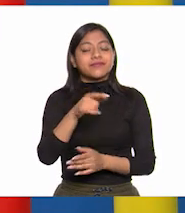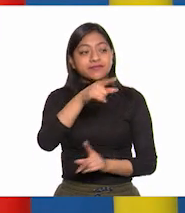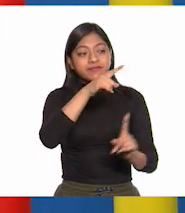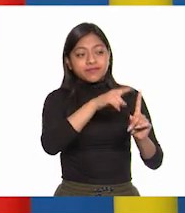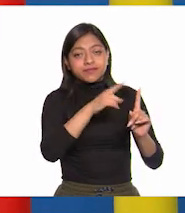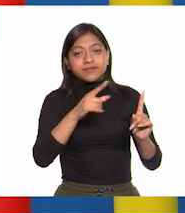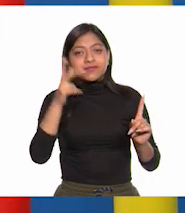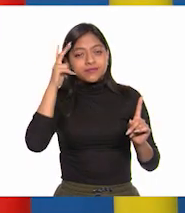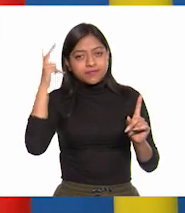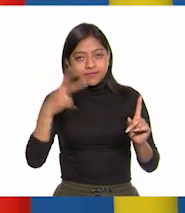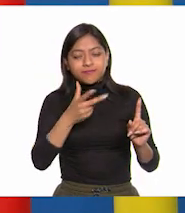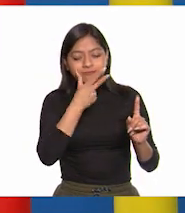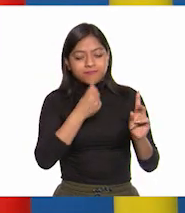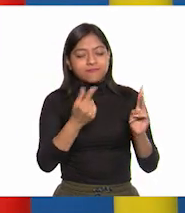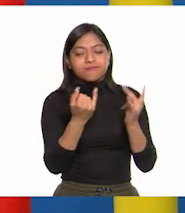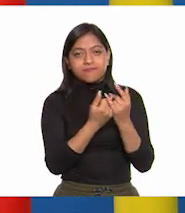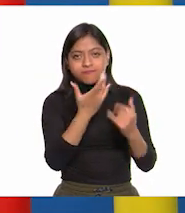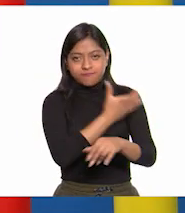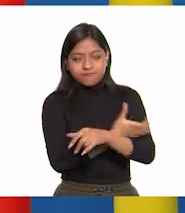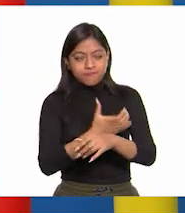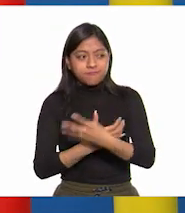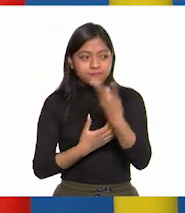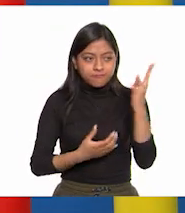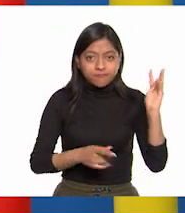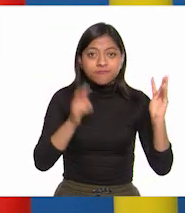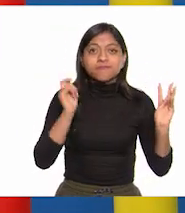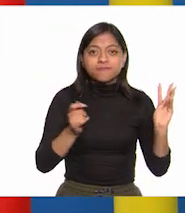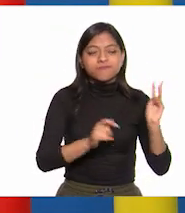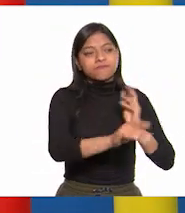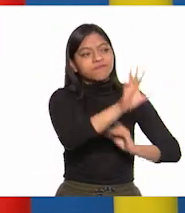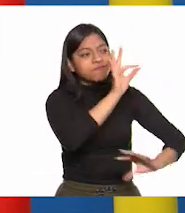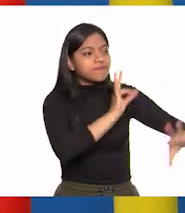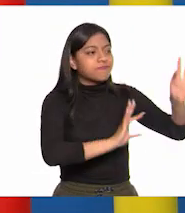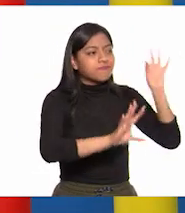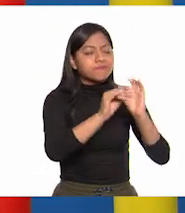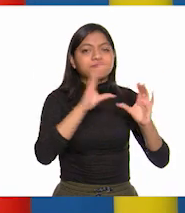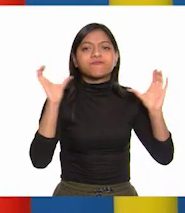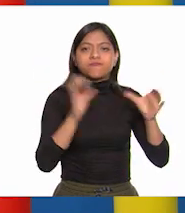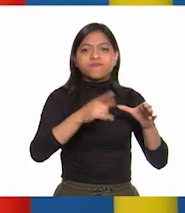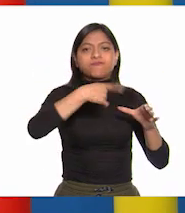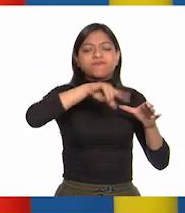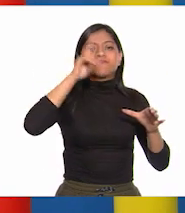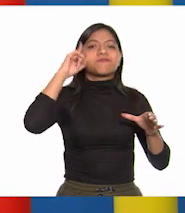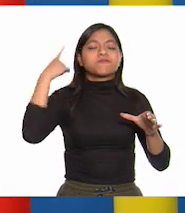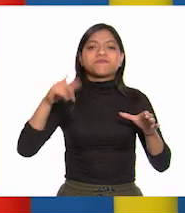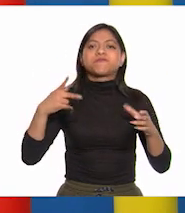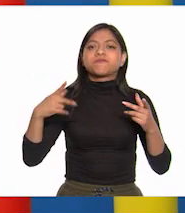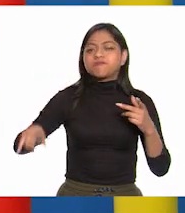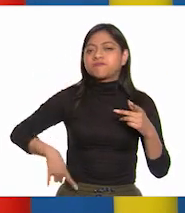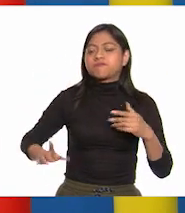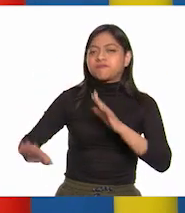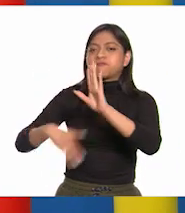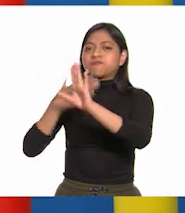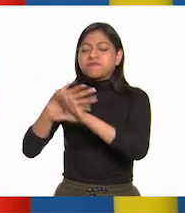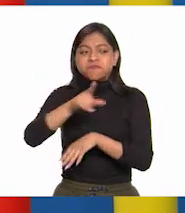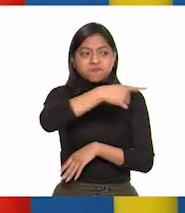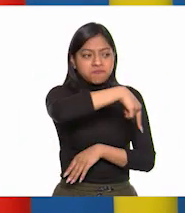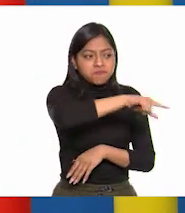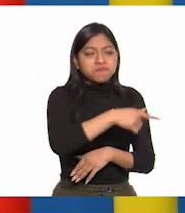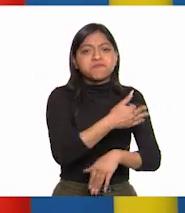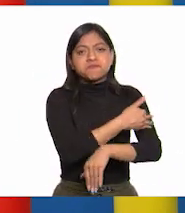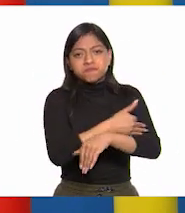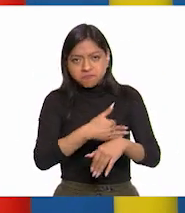compañeros lograron reunir un numeroso y heterogéneo contingente insurgente, compuesto por miembros de familias